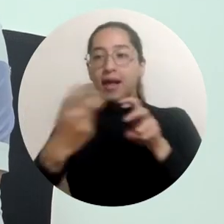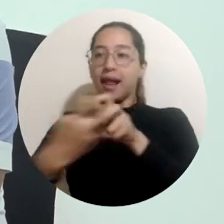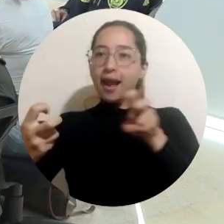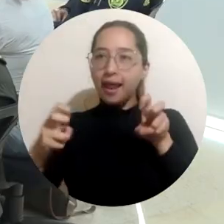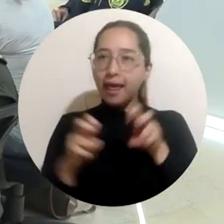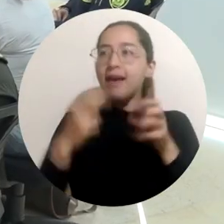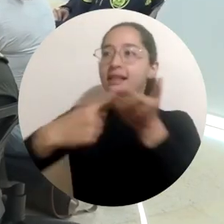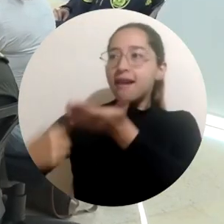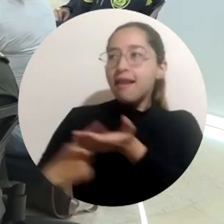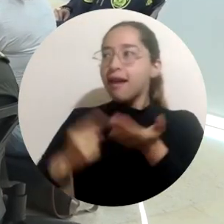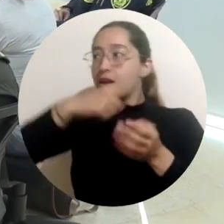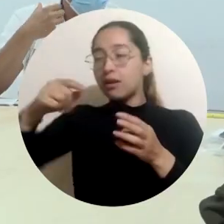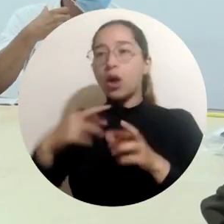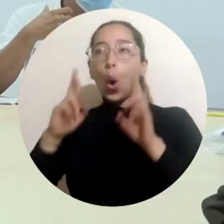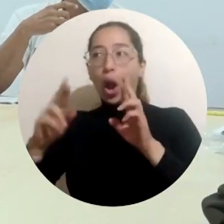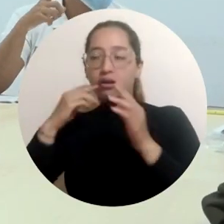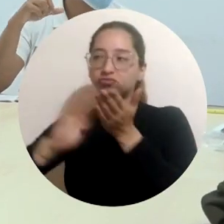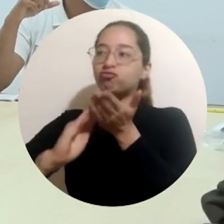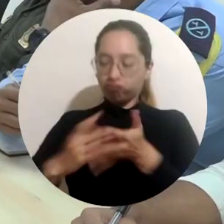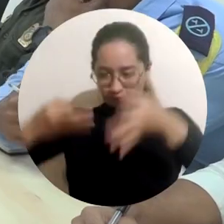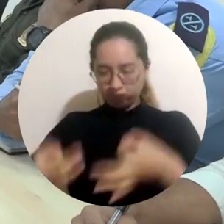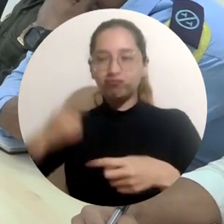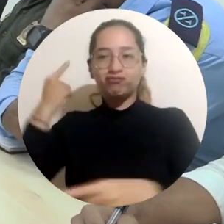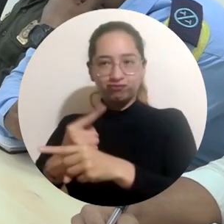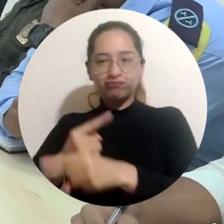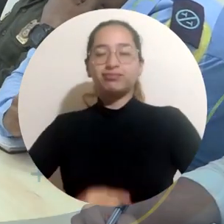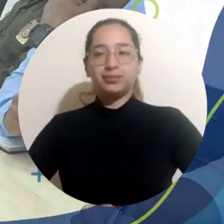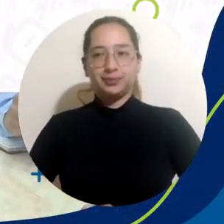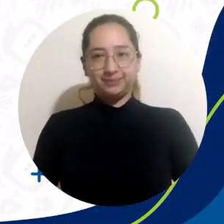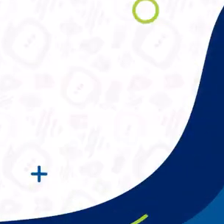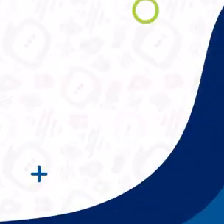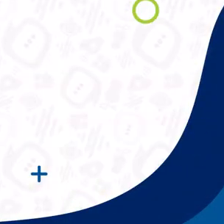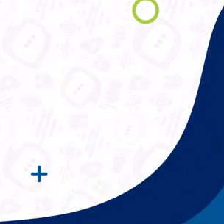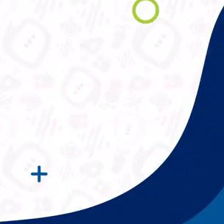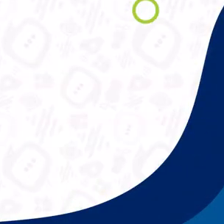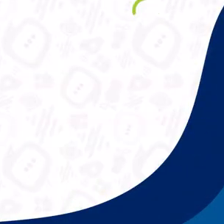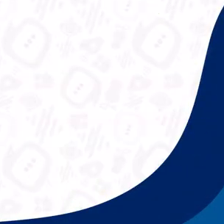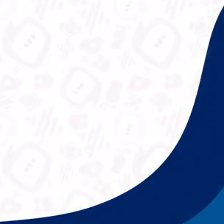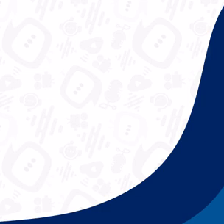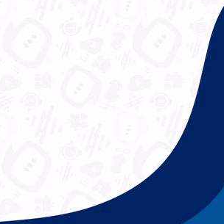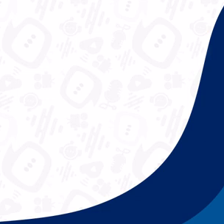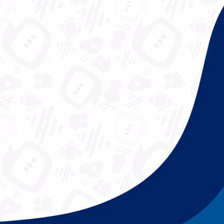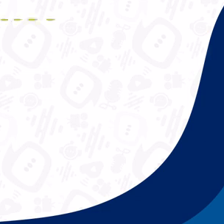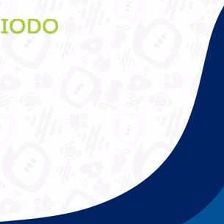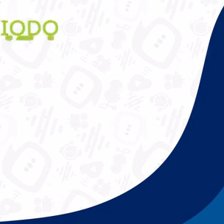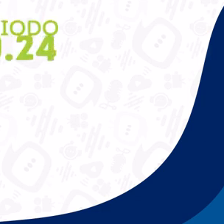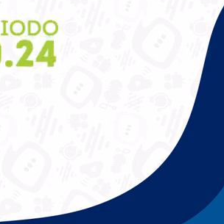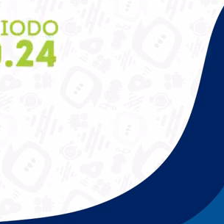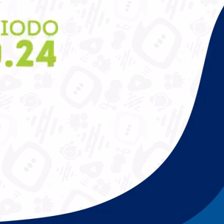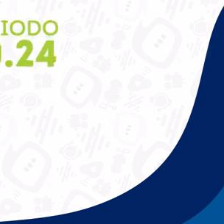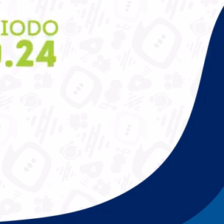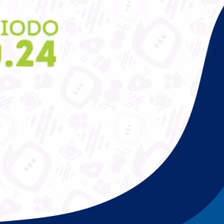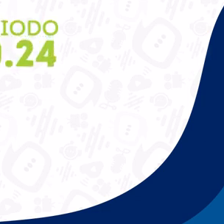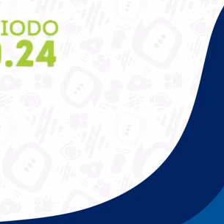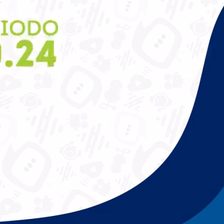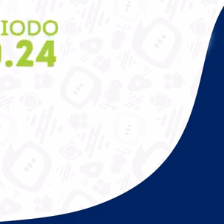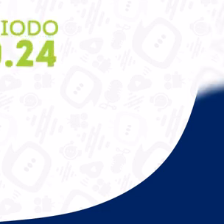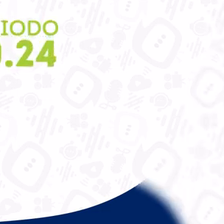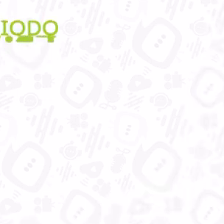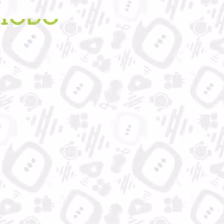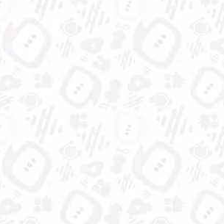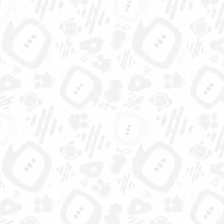las acciones acordadas en mesas de trabajo, en aras de generar resultados efectivos. Universidad del Magdalena, aún más